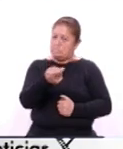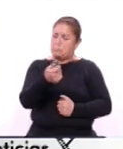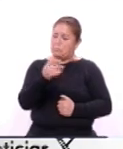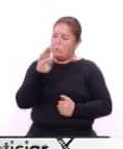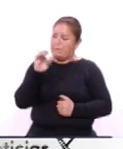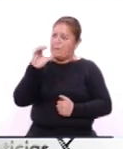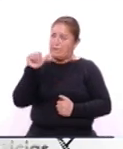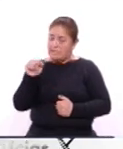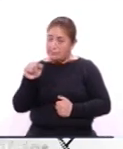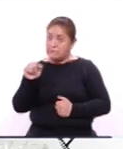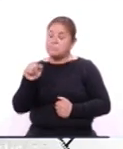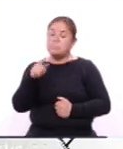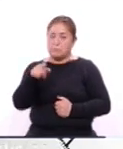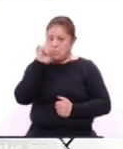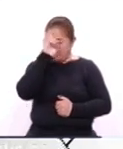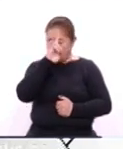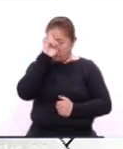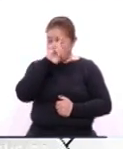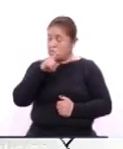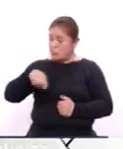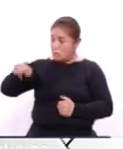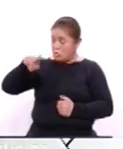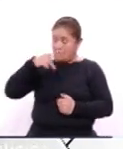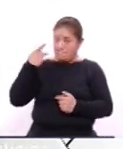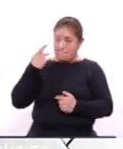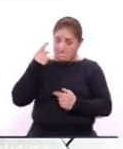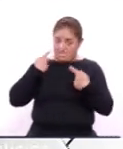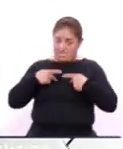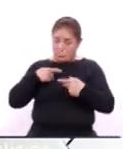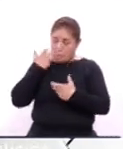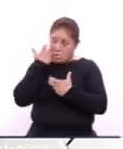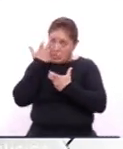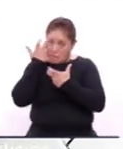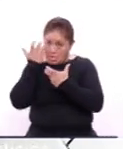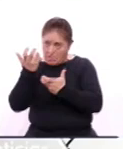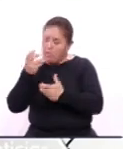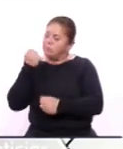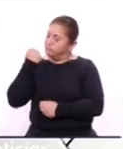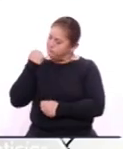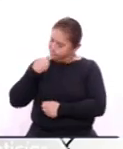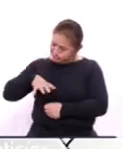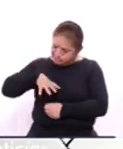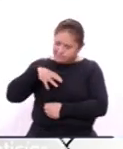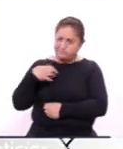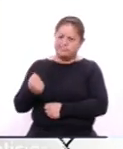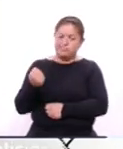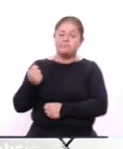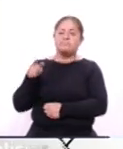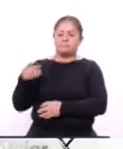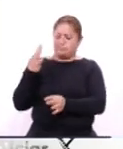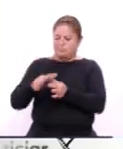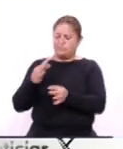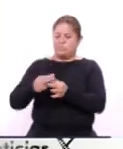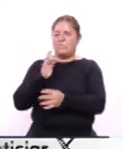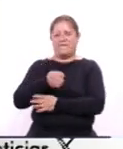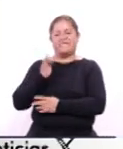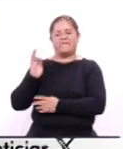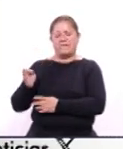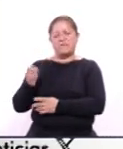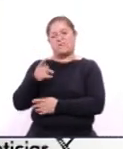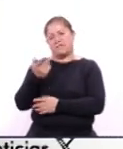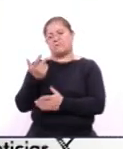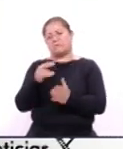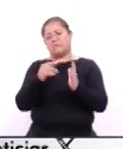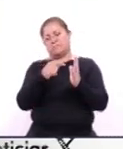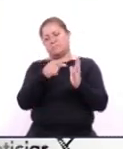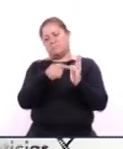la recomendación es que los aspirantes pues pongan el suficiente empeño cumplan con las fechas establecidas en la convocatoria